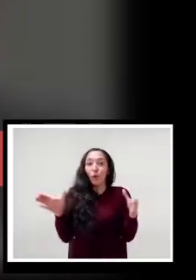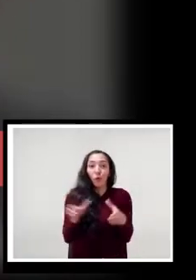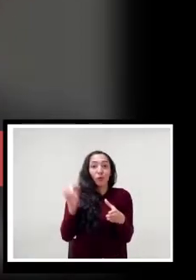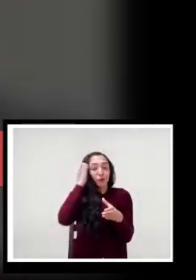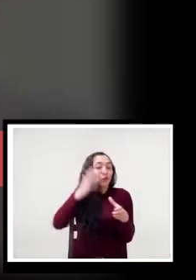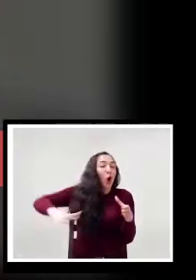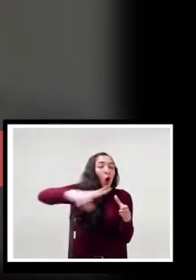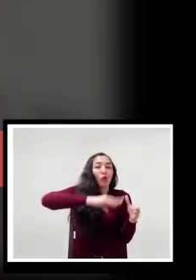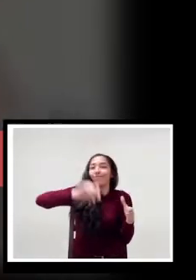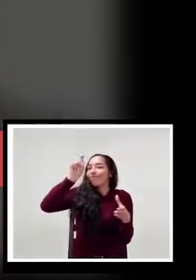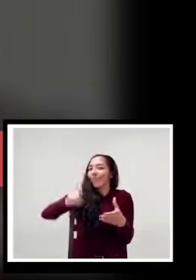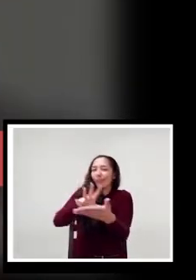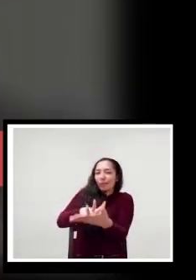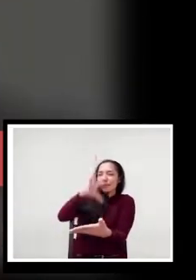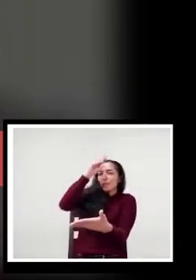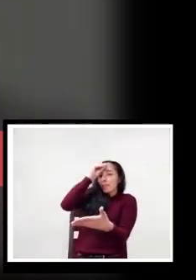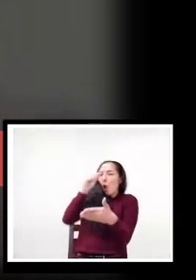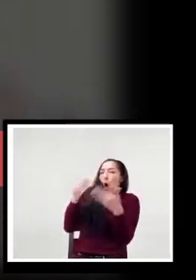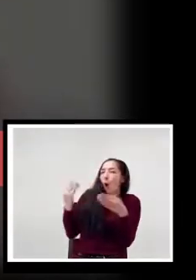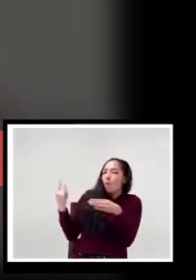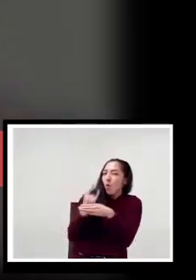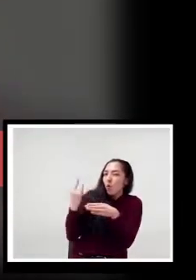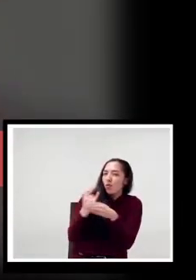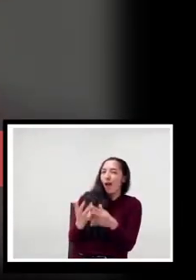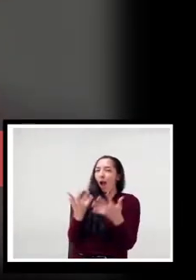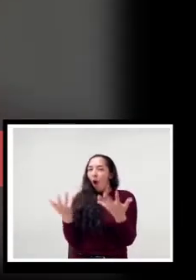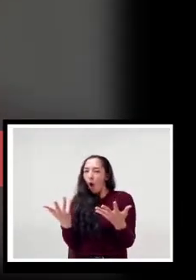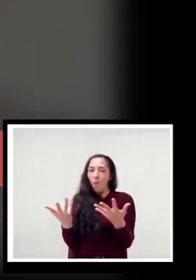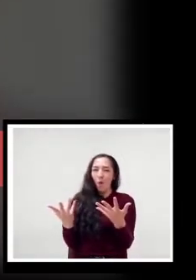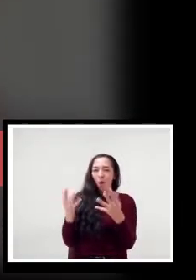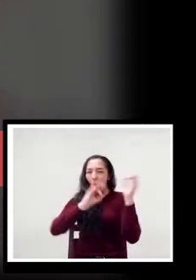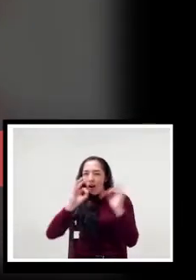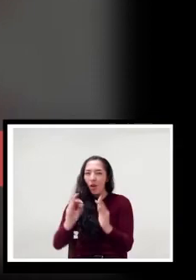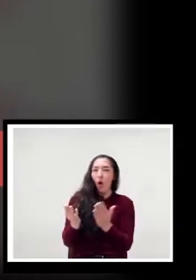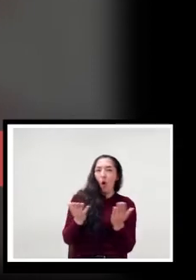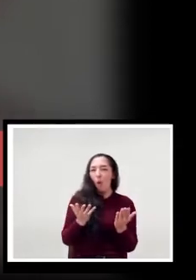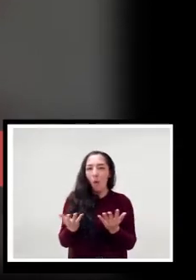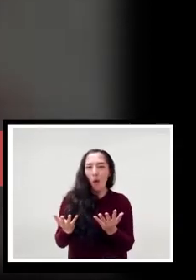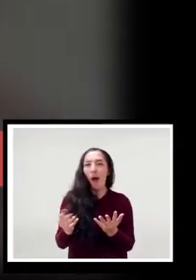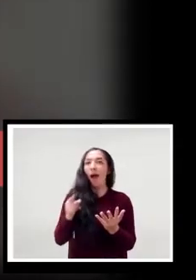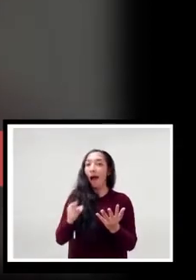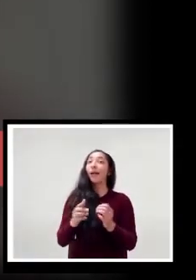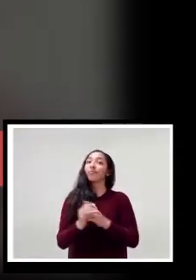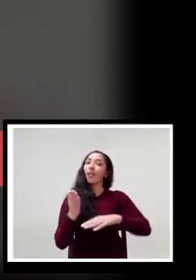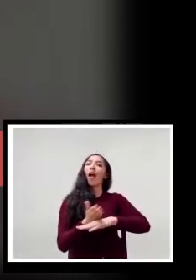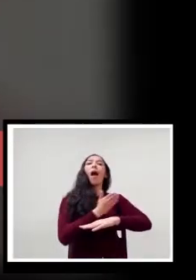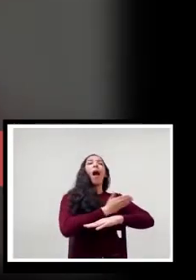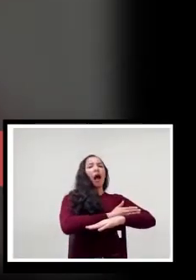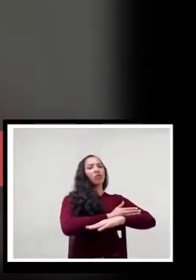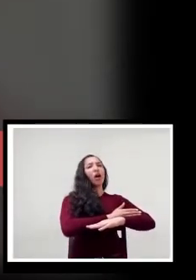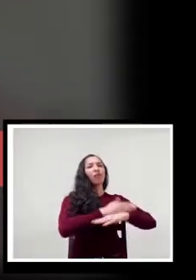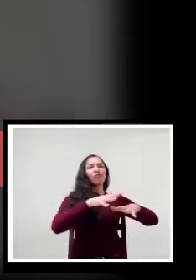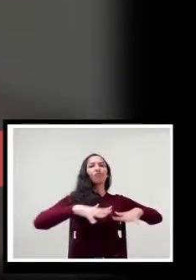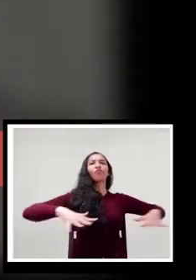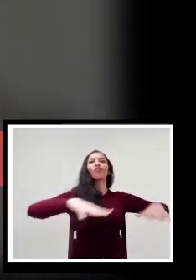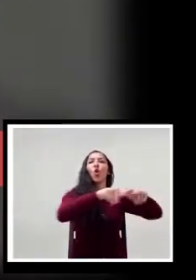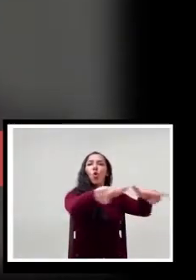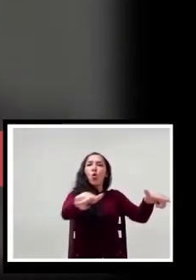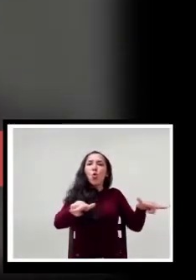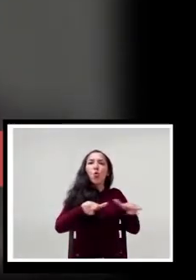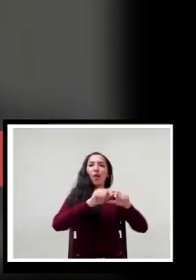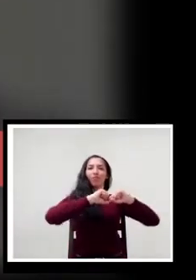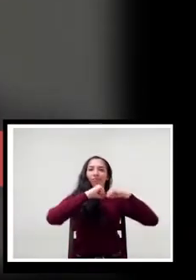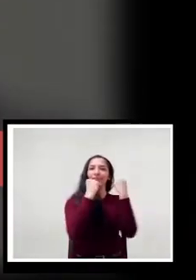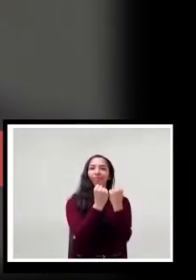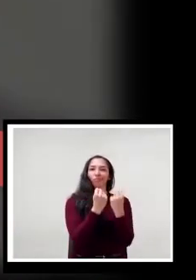hay que aprender, hay que aprender a usarlas, hay que aprender a gestionarlas. Finalmente, los espacios físicos y los papeles de